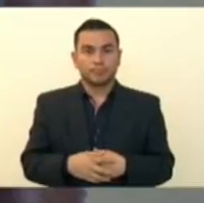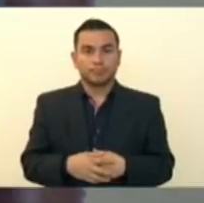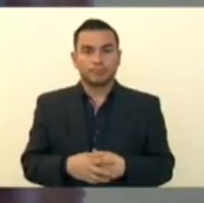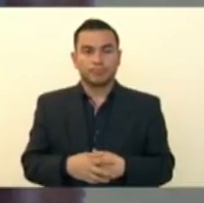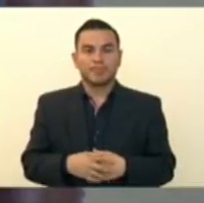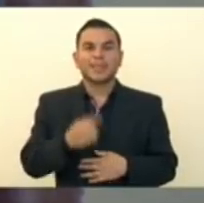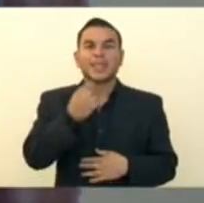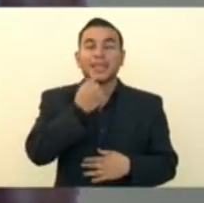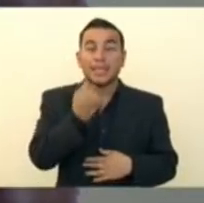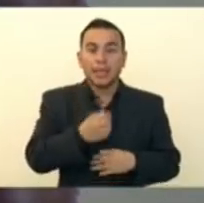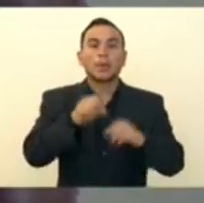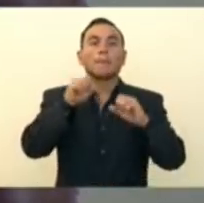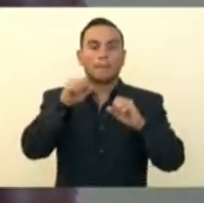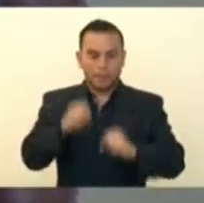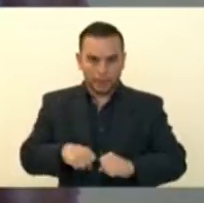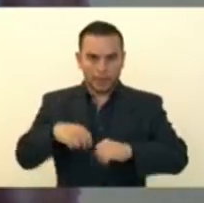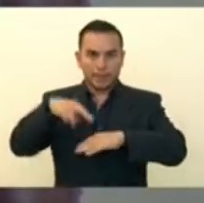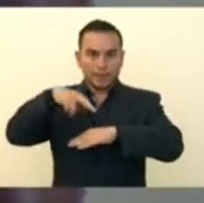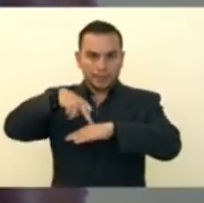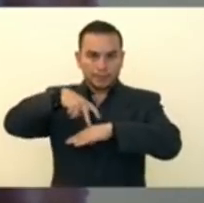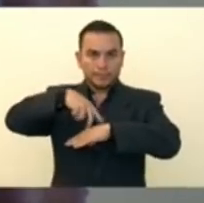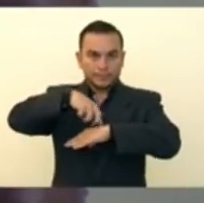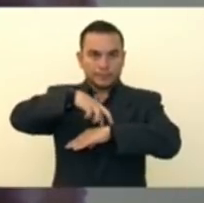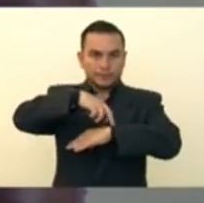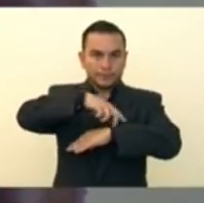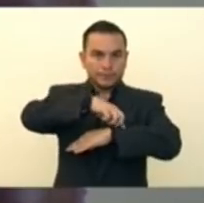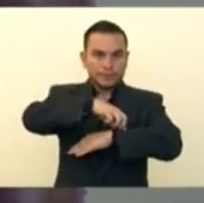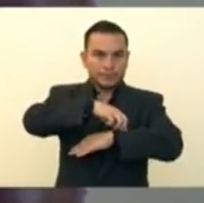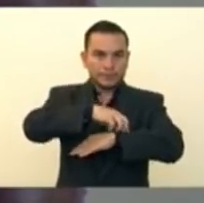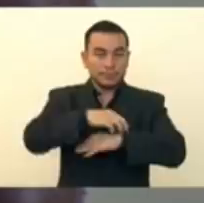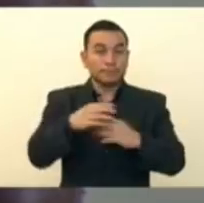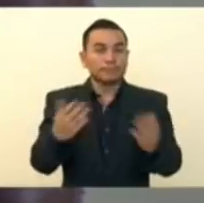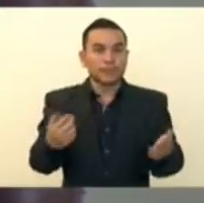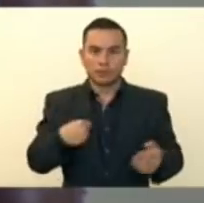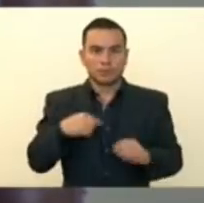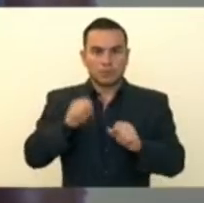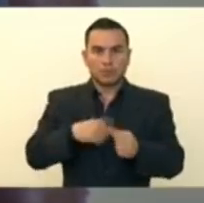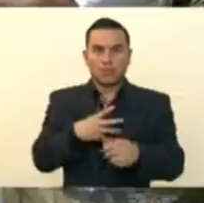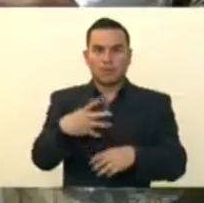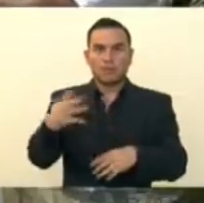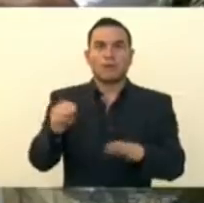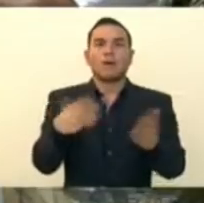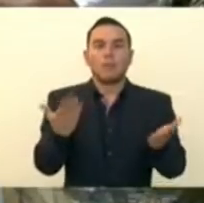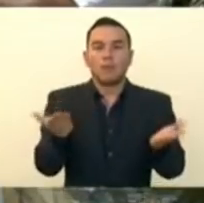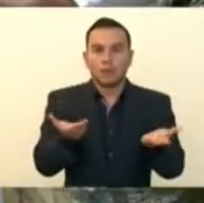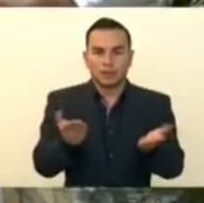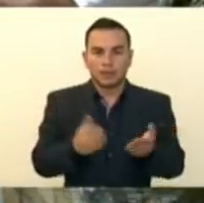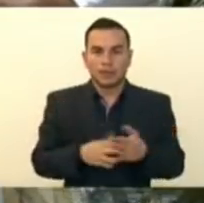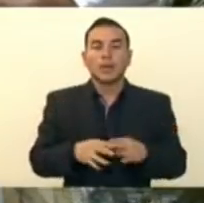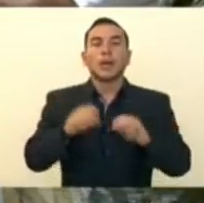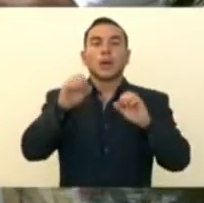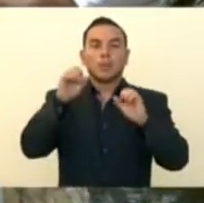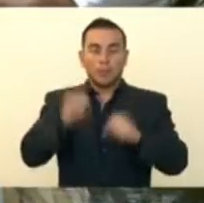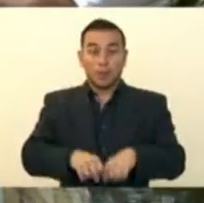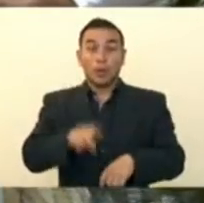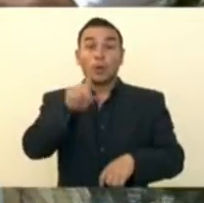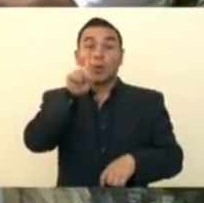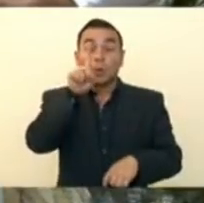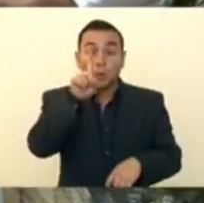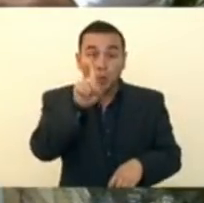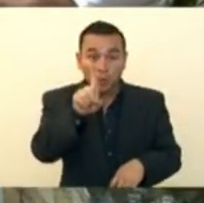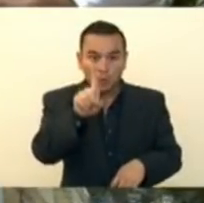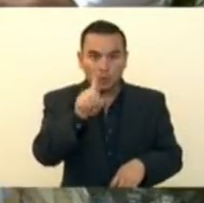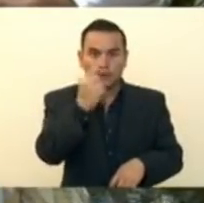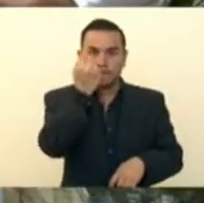Ahora, ¿quiénes pueden circular? Podrían decir, bueno, pero ¿de qué me sirve el dinero si no pudiera comprar comida? Bien, va a poder circular una persona por